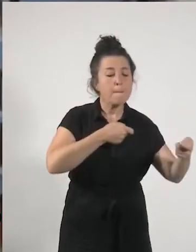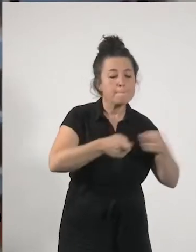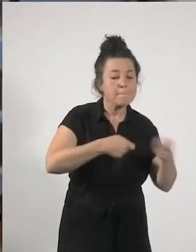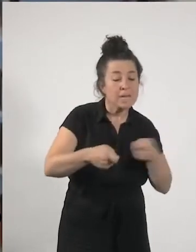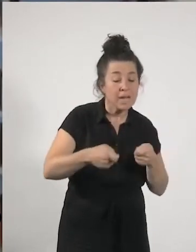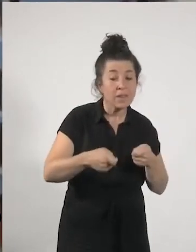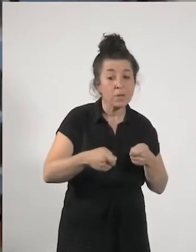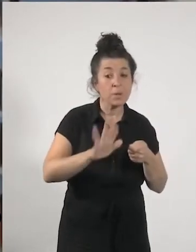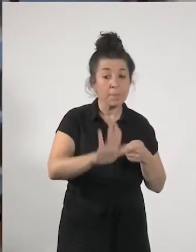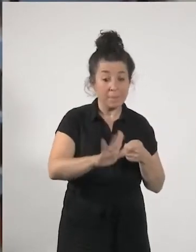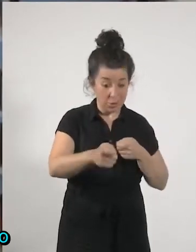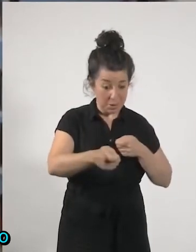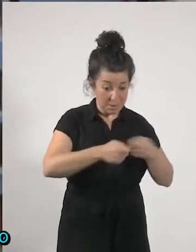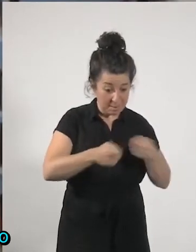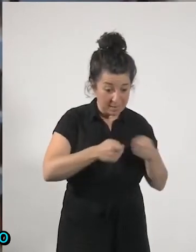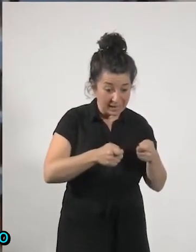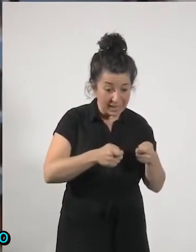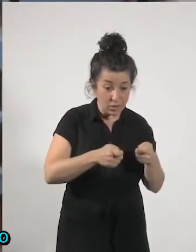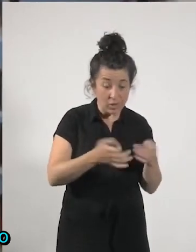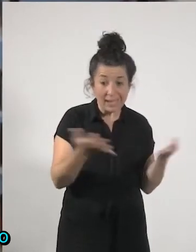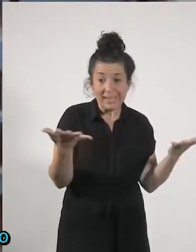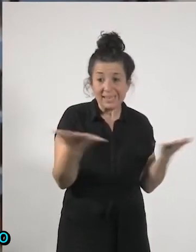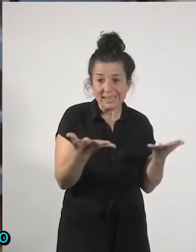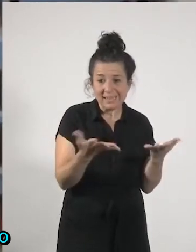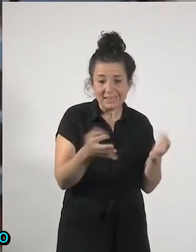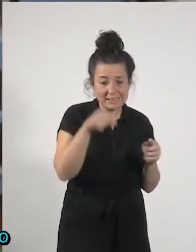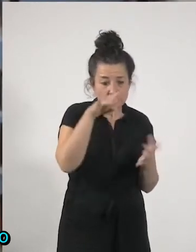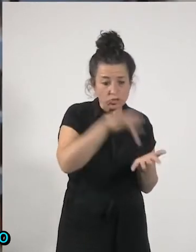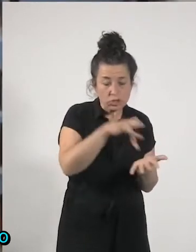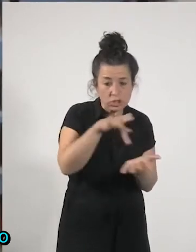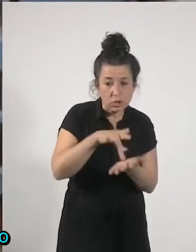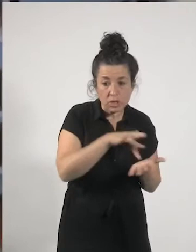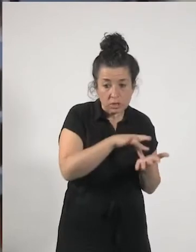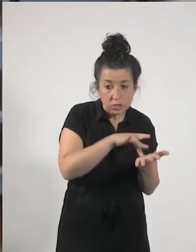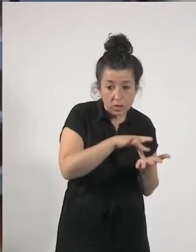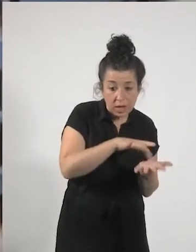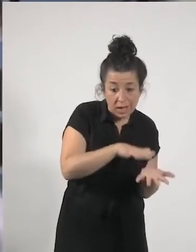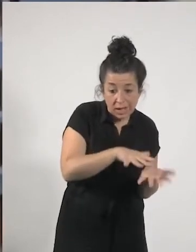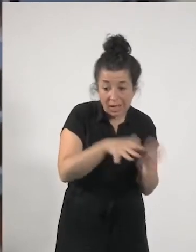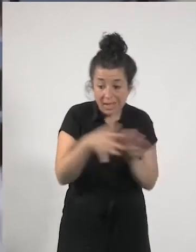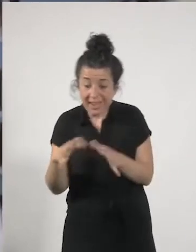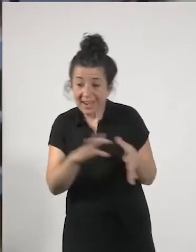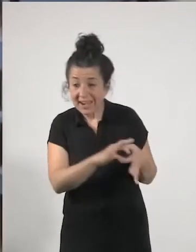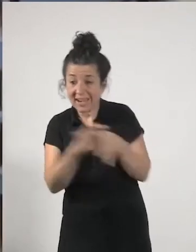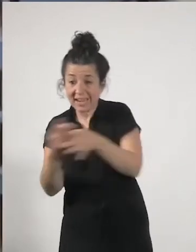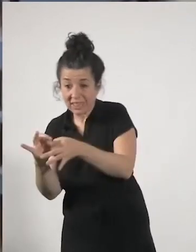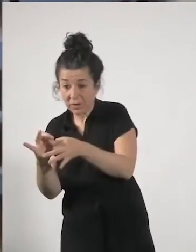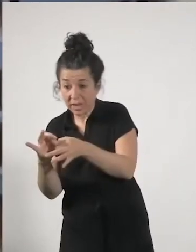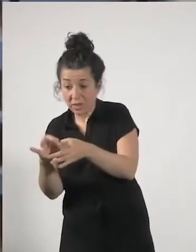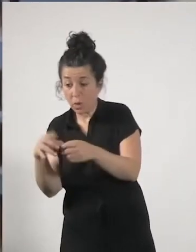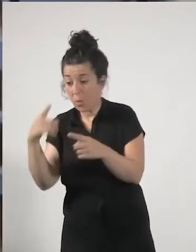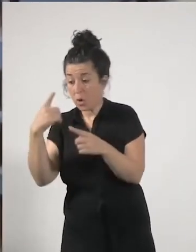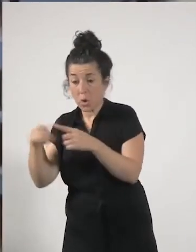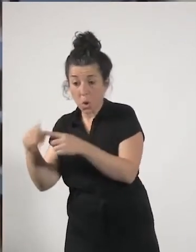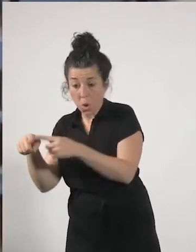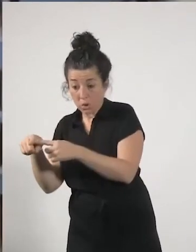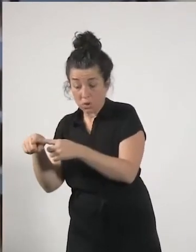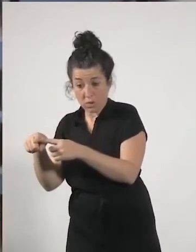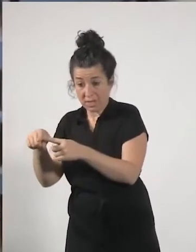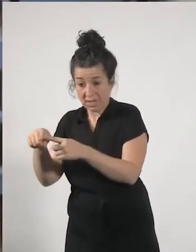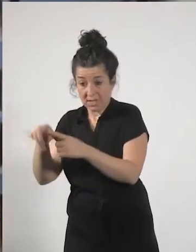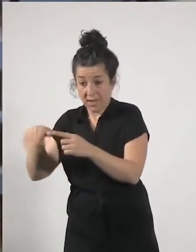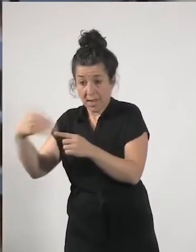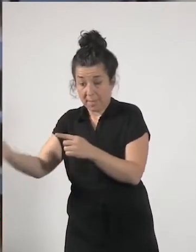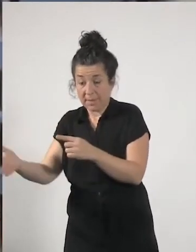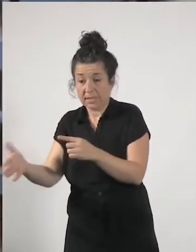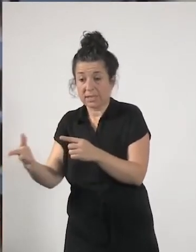el mercado está muy relacionado muy muy relacionado con lo que no pasa por el mercado y que ha sido tradicionalmente invisibilizado por la economía que son